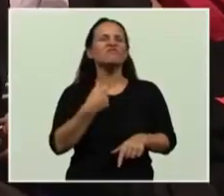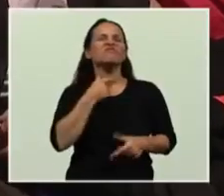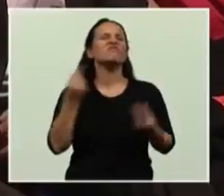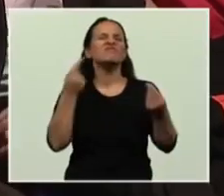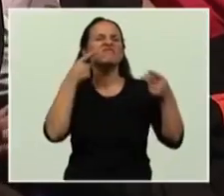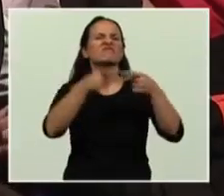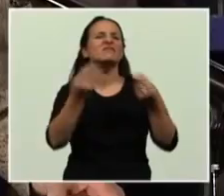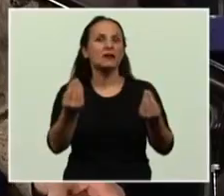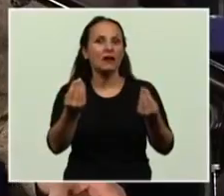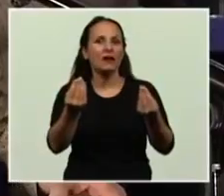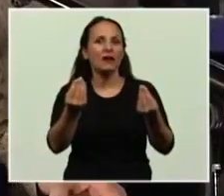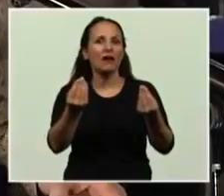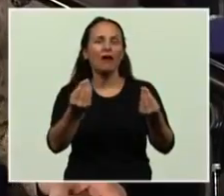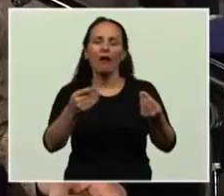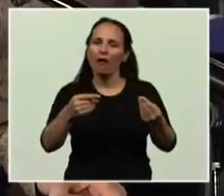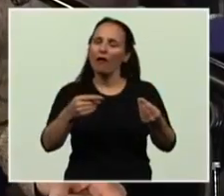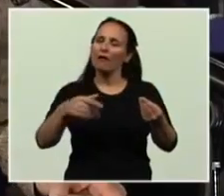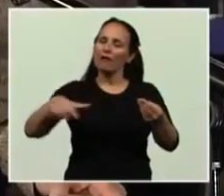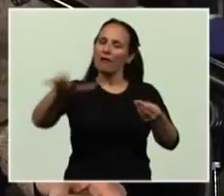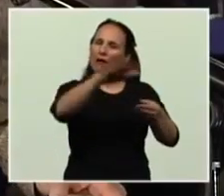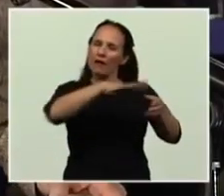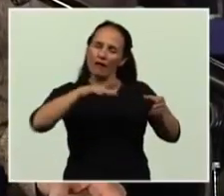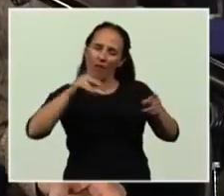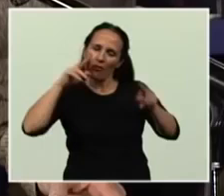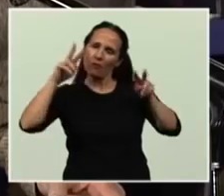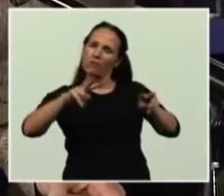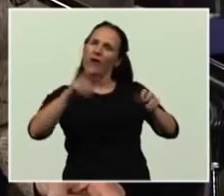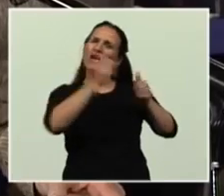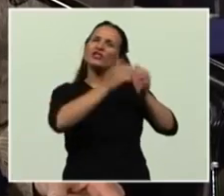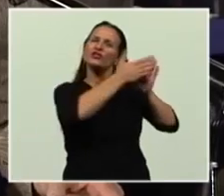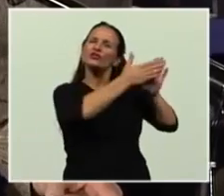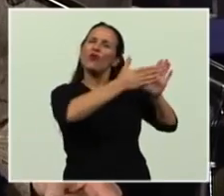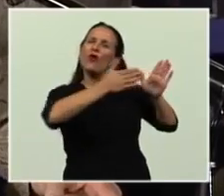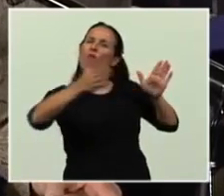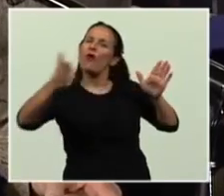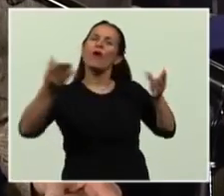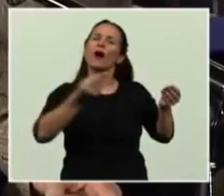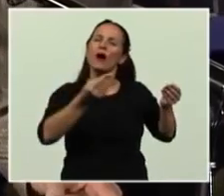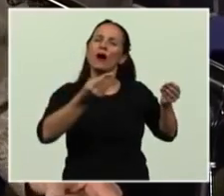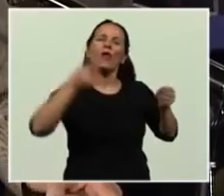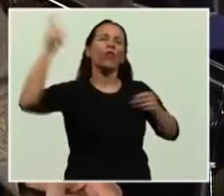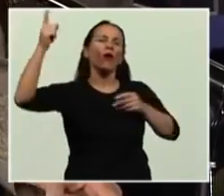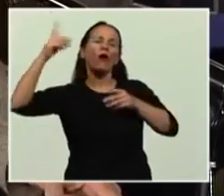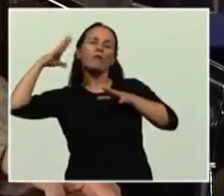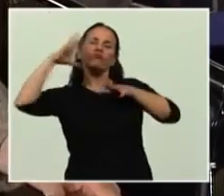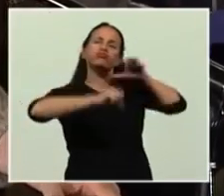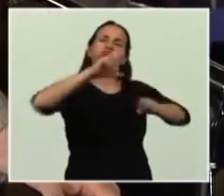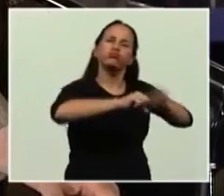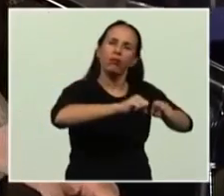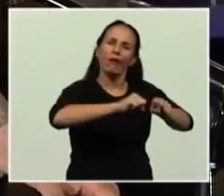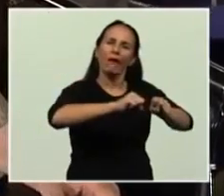reflejar lo que ha sido la historia del despojo colonial. No es casual